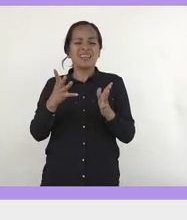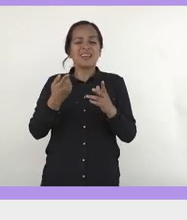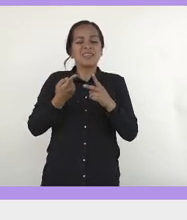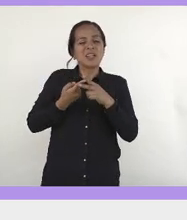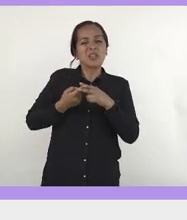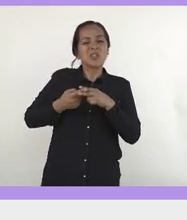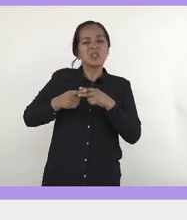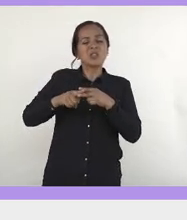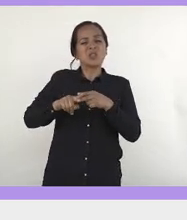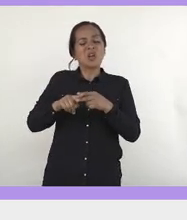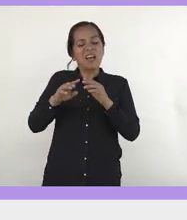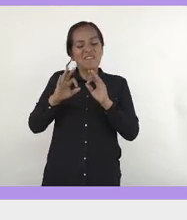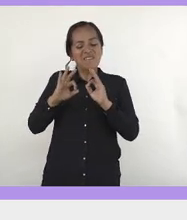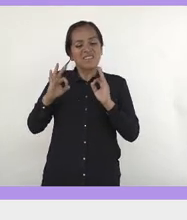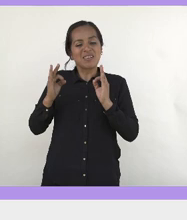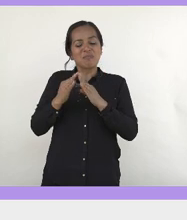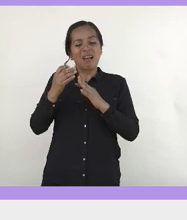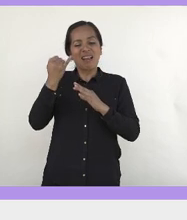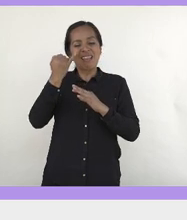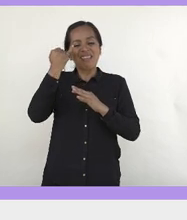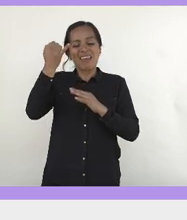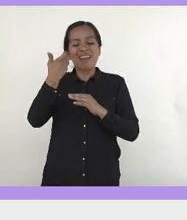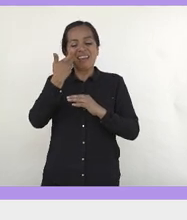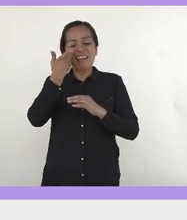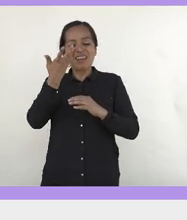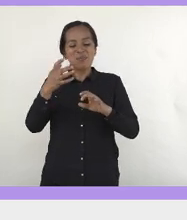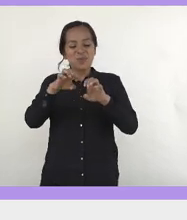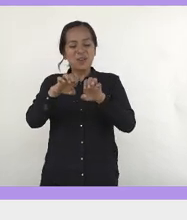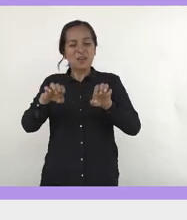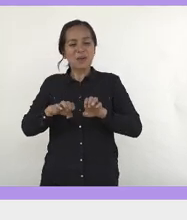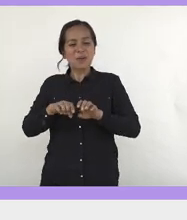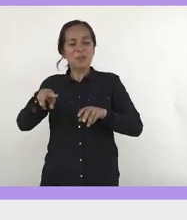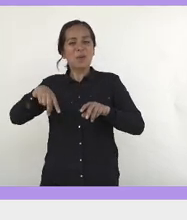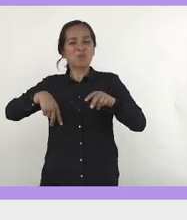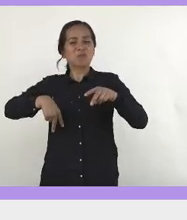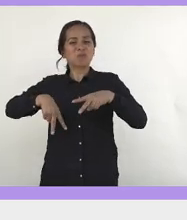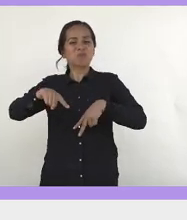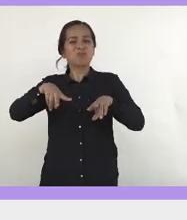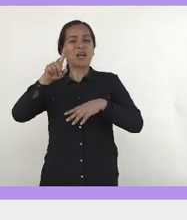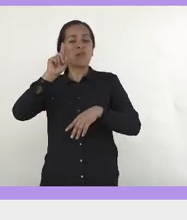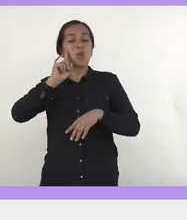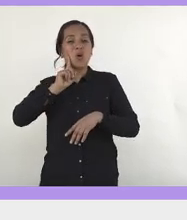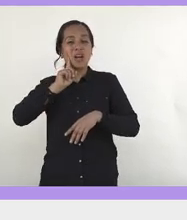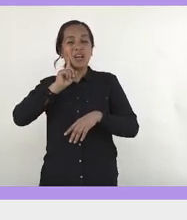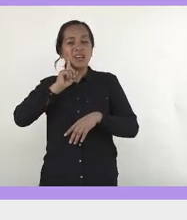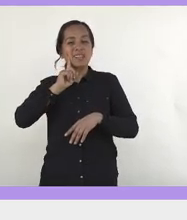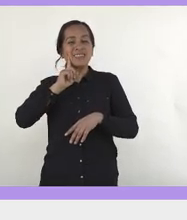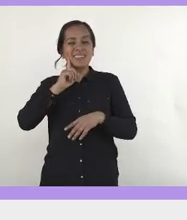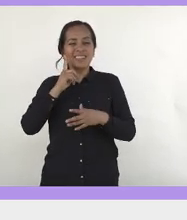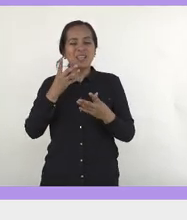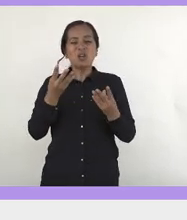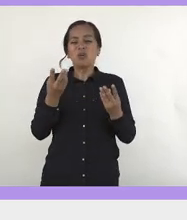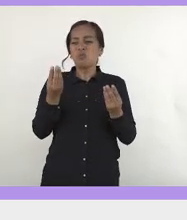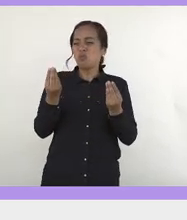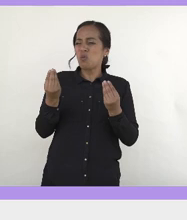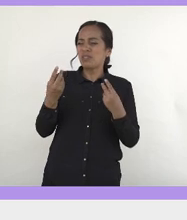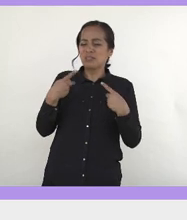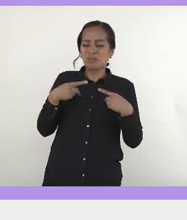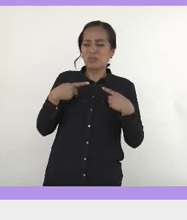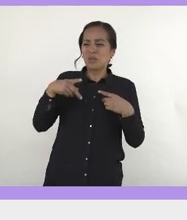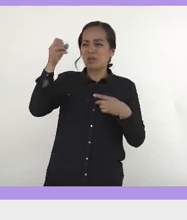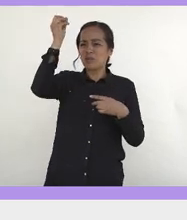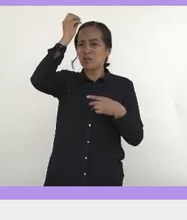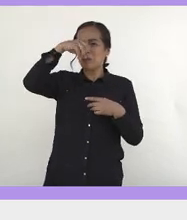idea de que hubiese una selección femenina, hubo mucho de esta narrativa que no permitió que eso